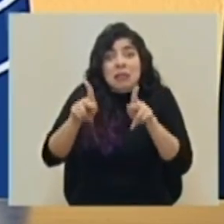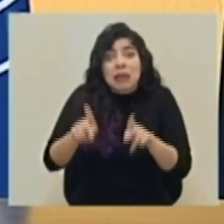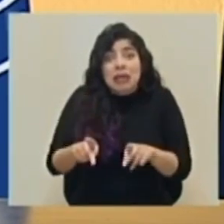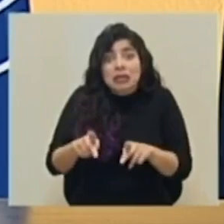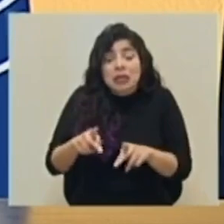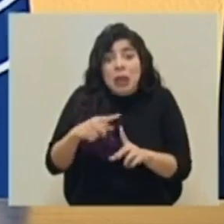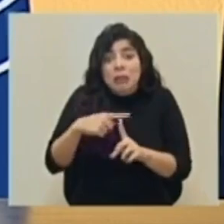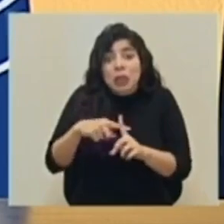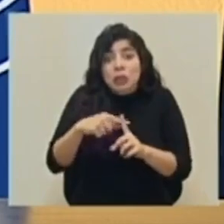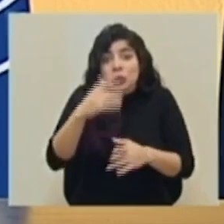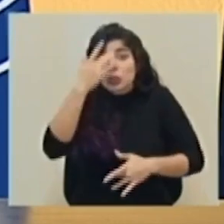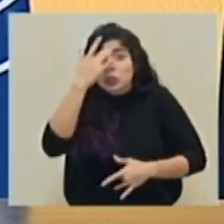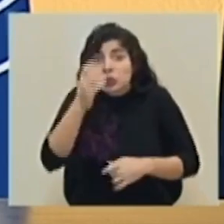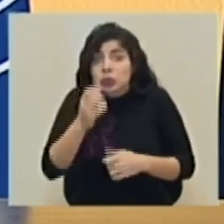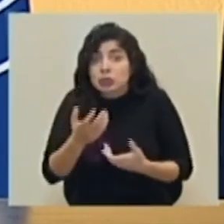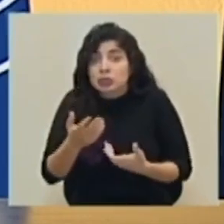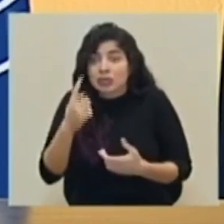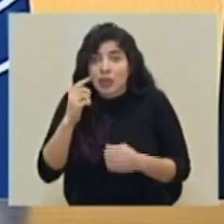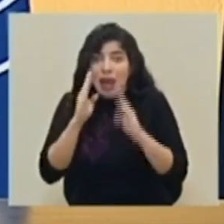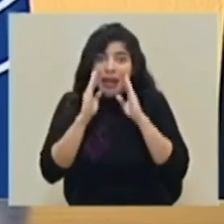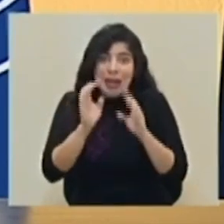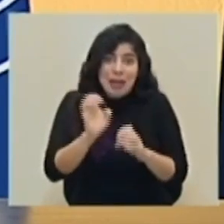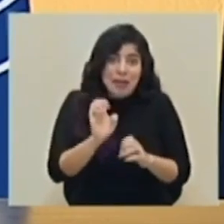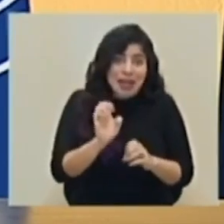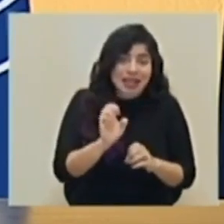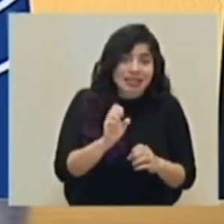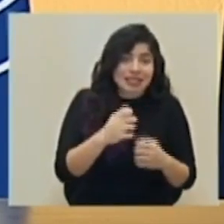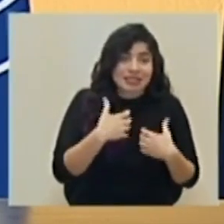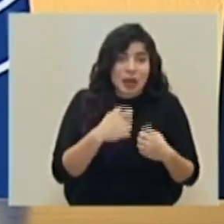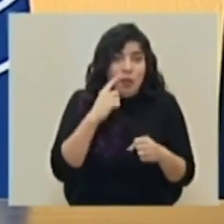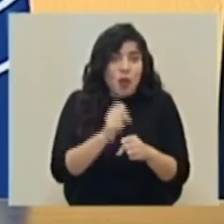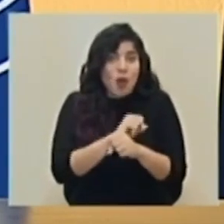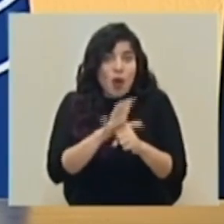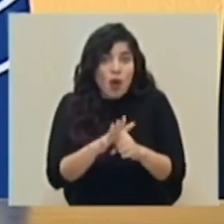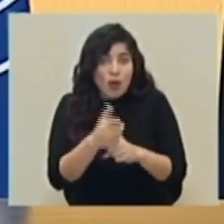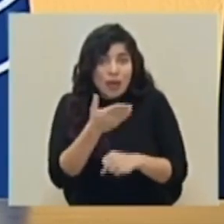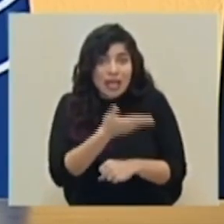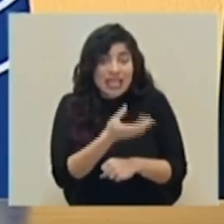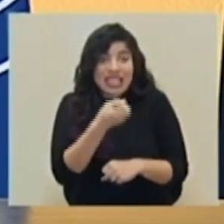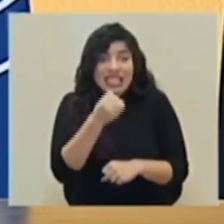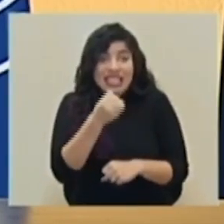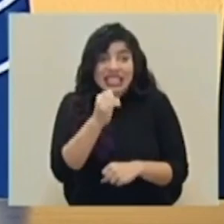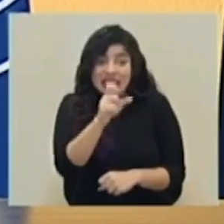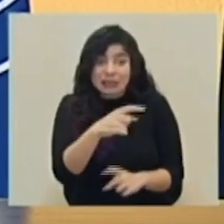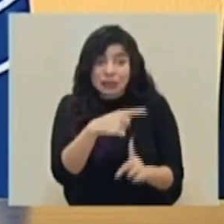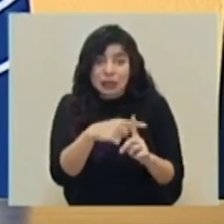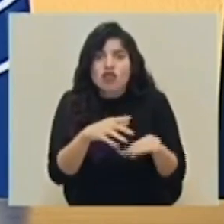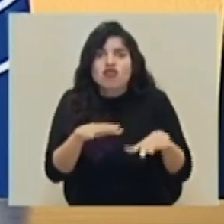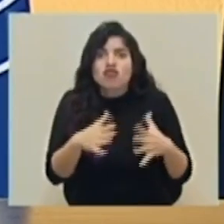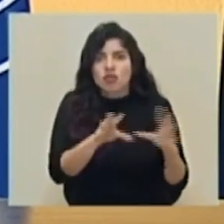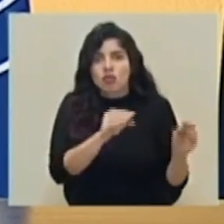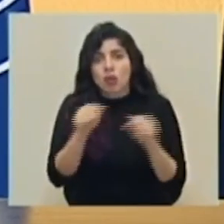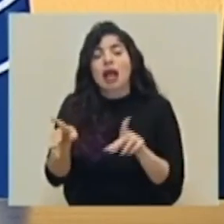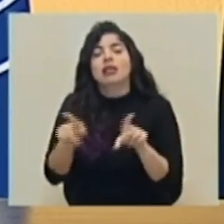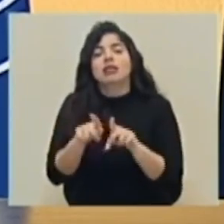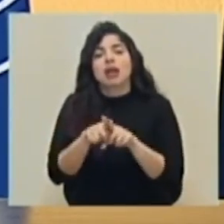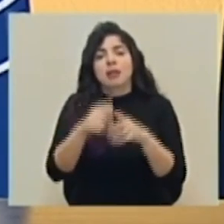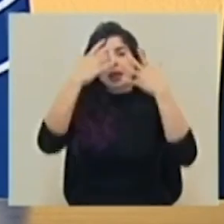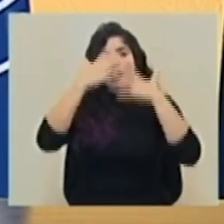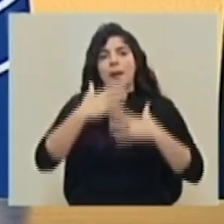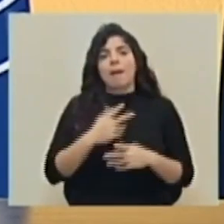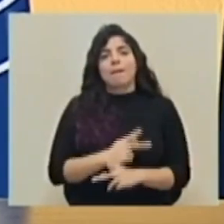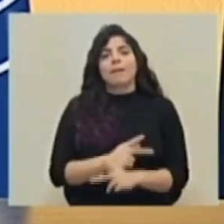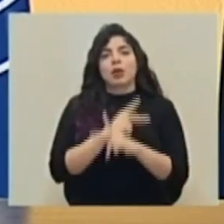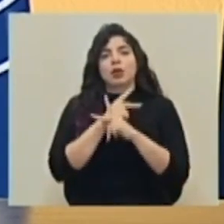positivas en el marco también de la atención de la emergencia sanitaria por el COVID-19, sino equipo de protección personal para las